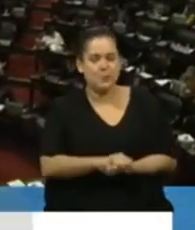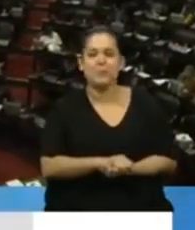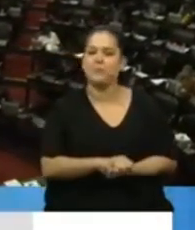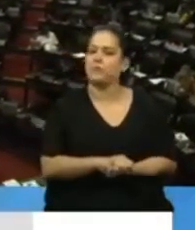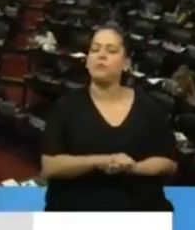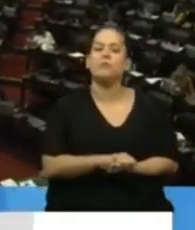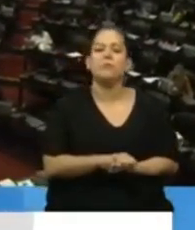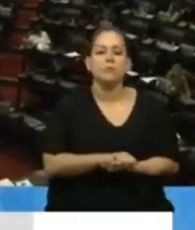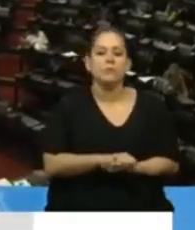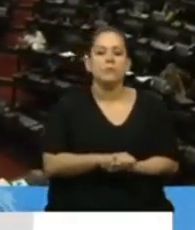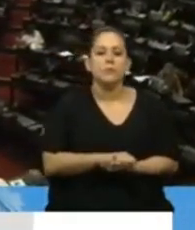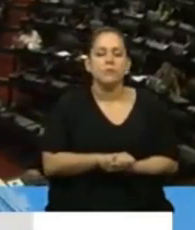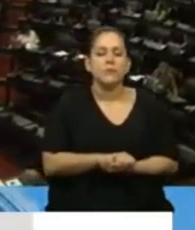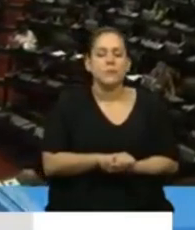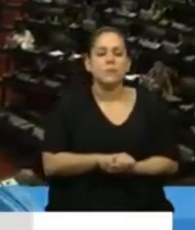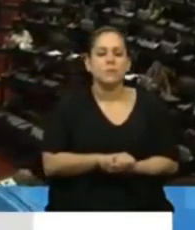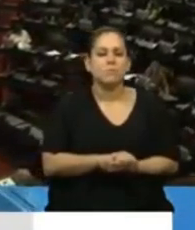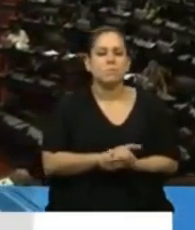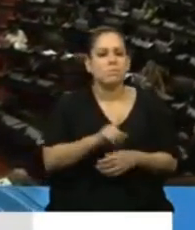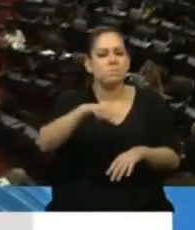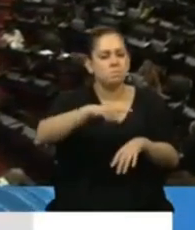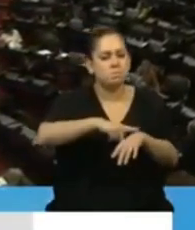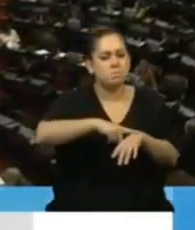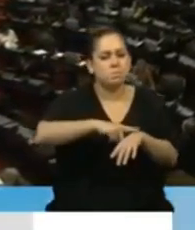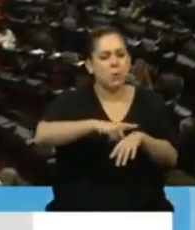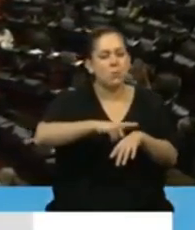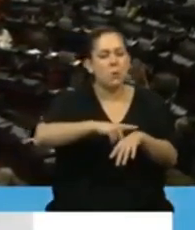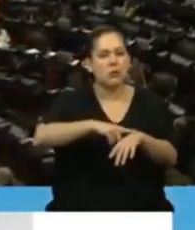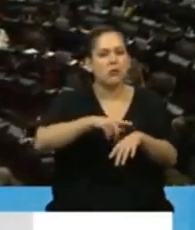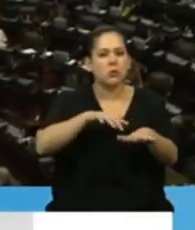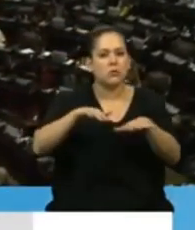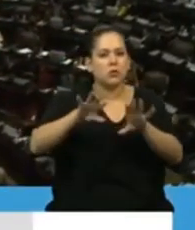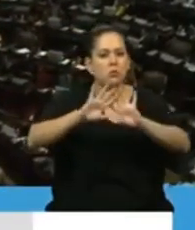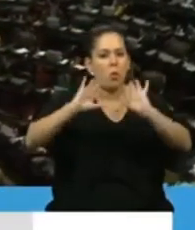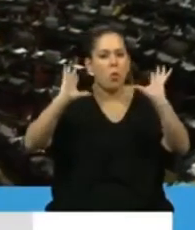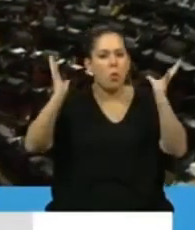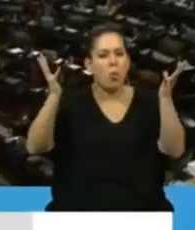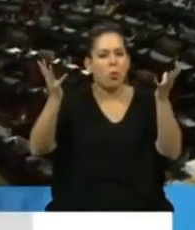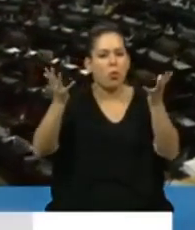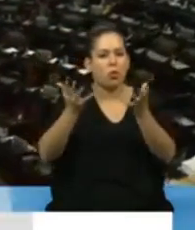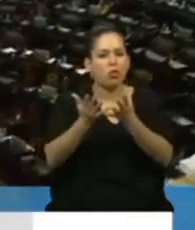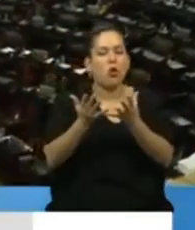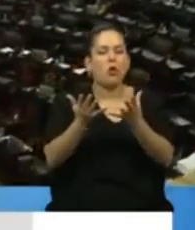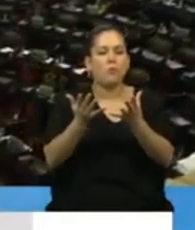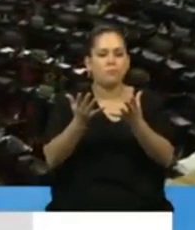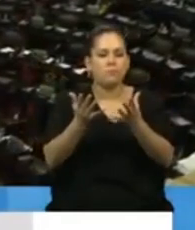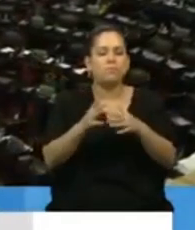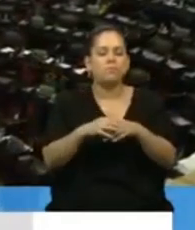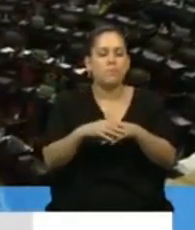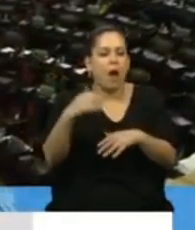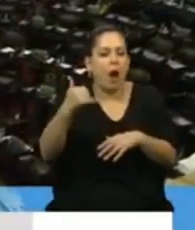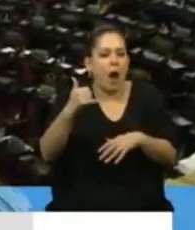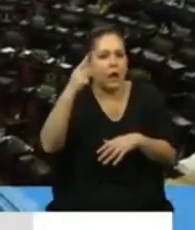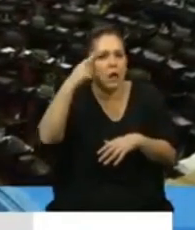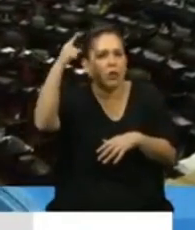Nos encontramos transitando una situación mundial que genera cambios de paradigmas en toda